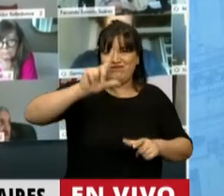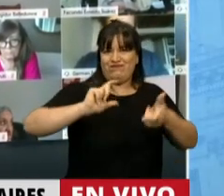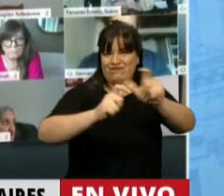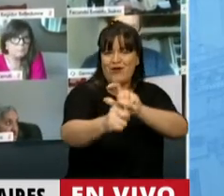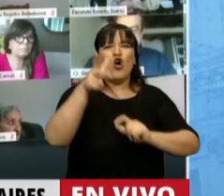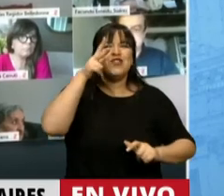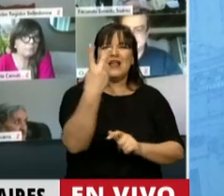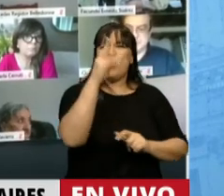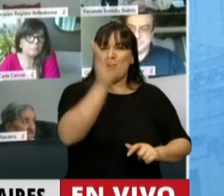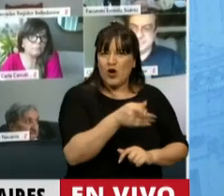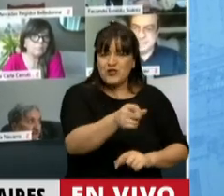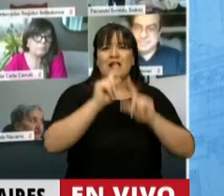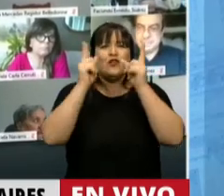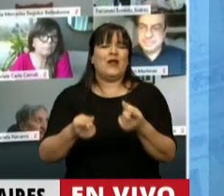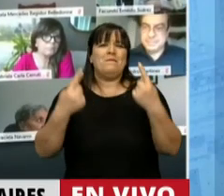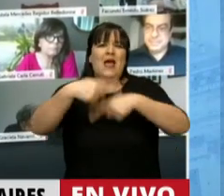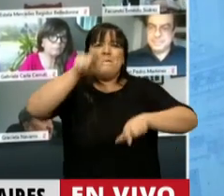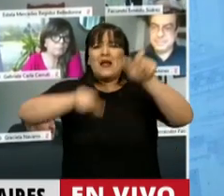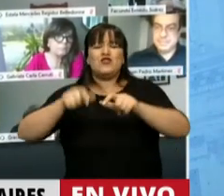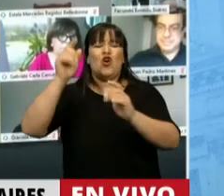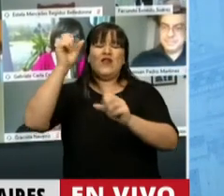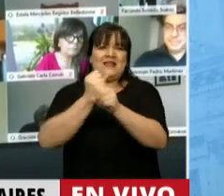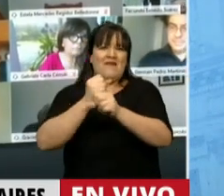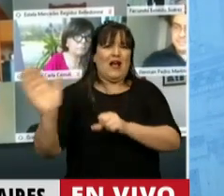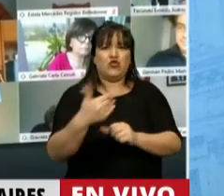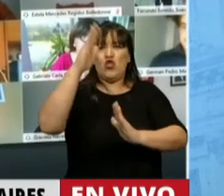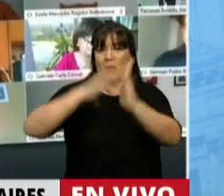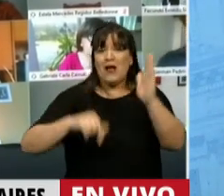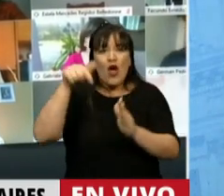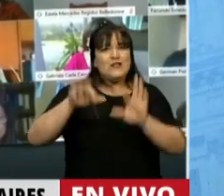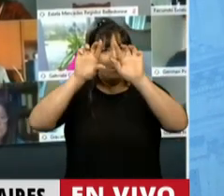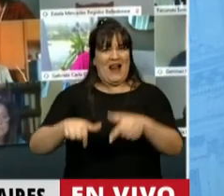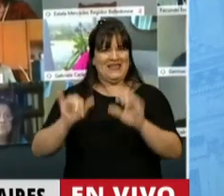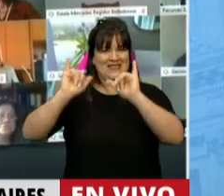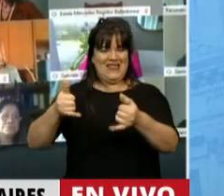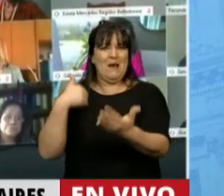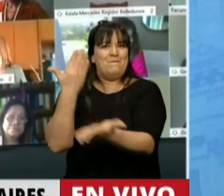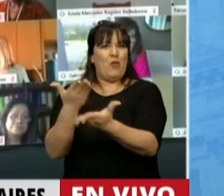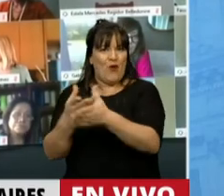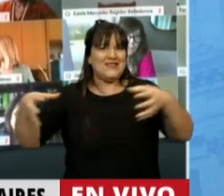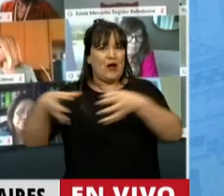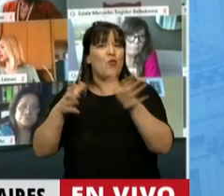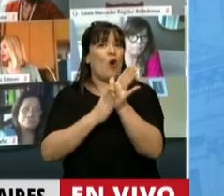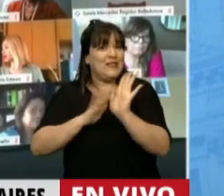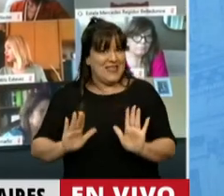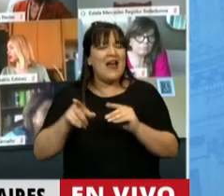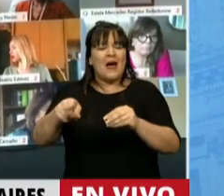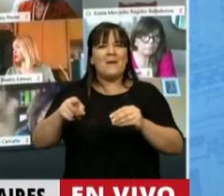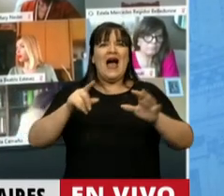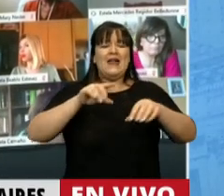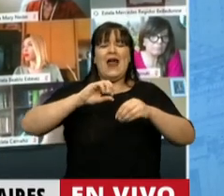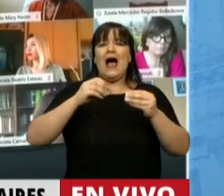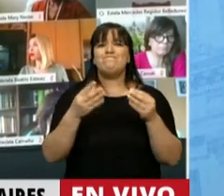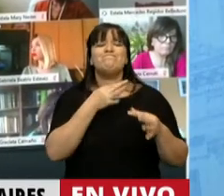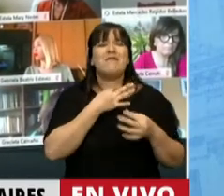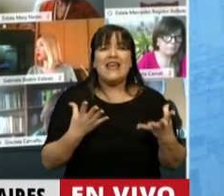a la canasta familiar, el blanqueo de todos los trabajadores. Este es un verdadero plan de salida a la crisis para que la crisis la